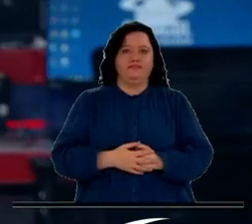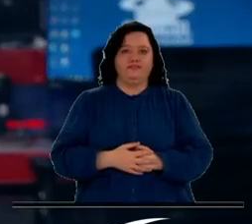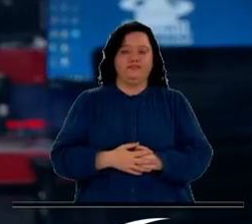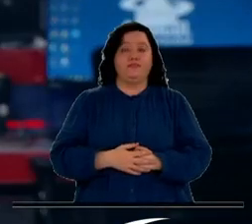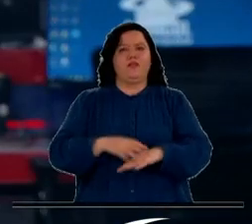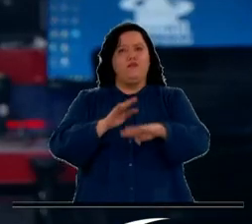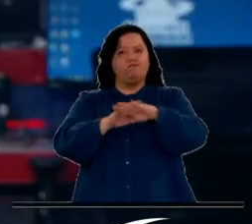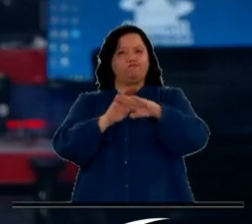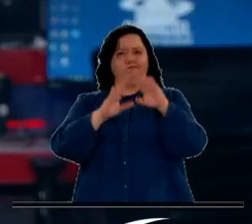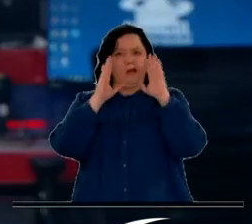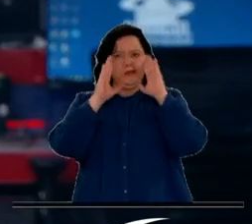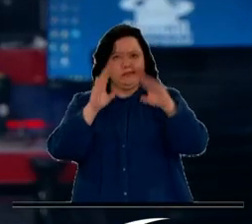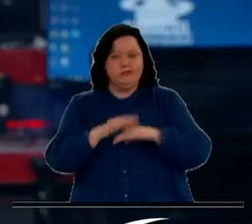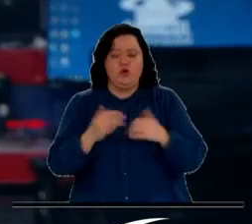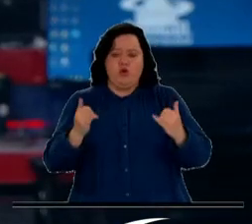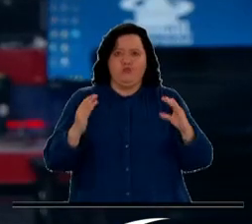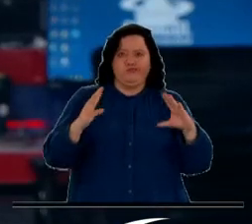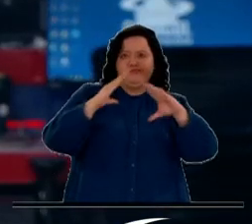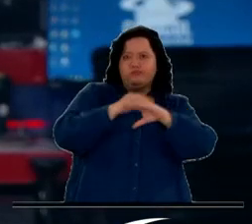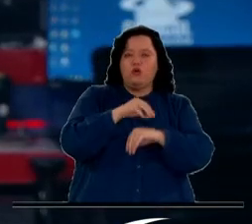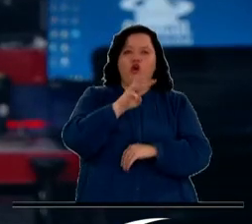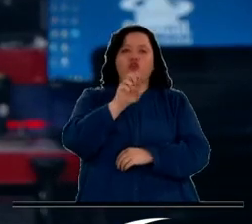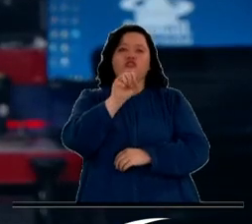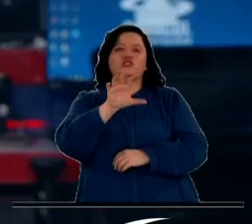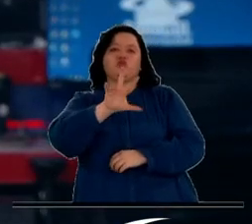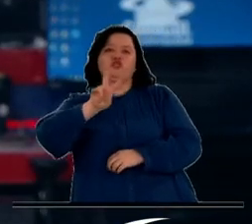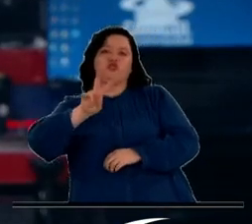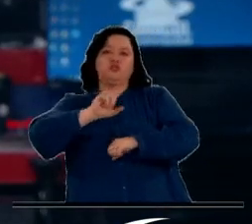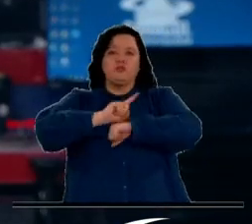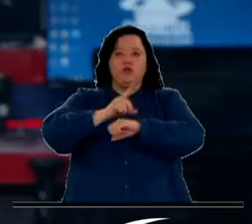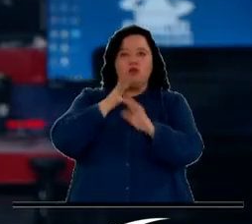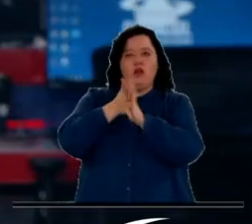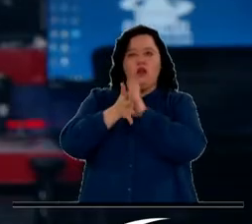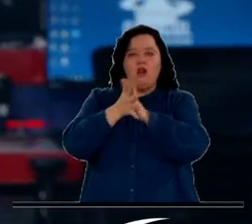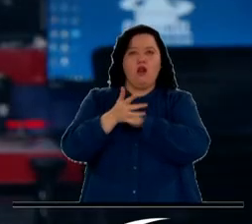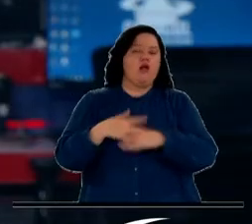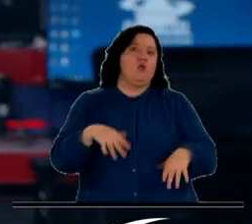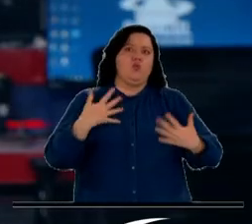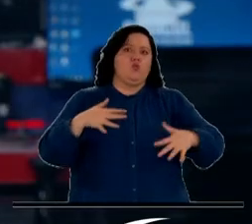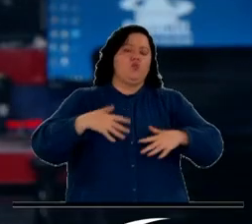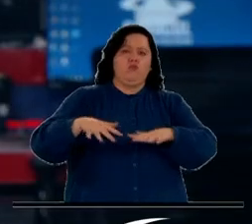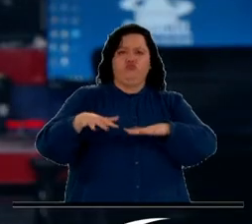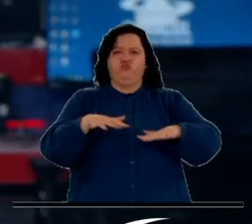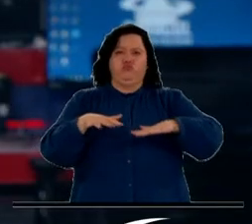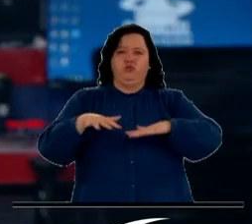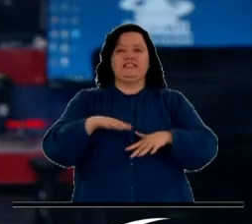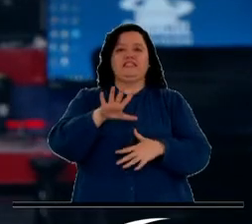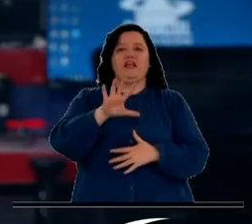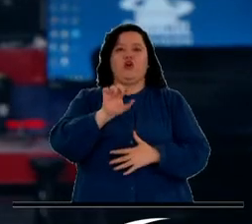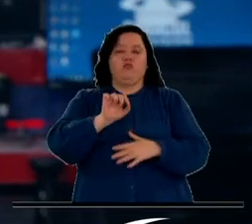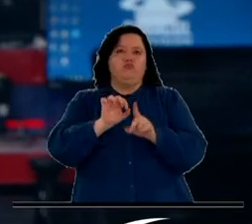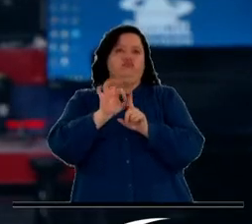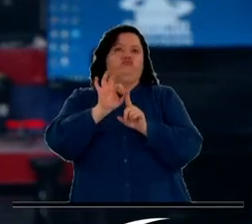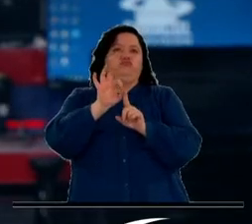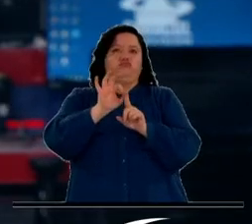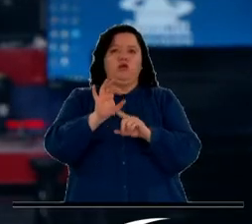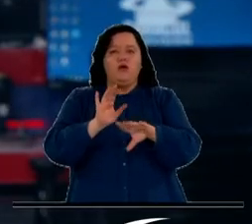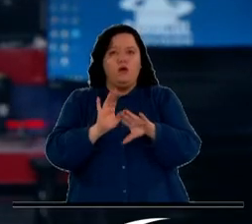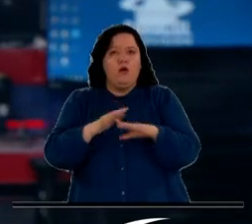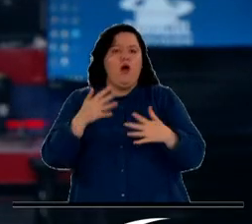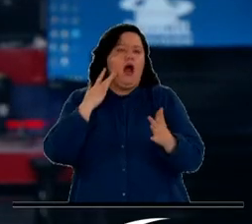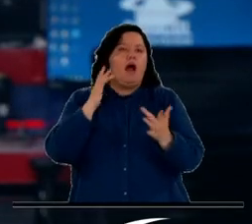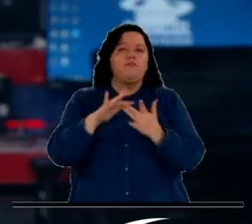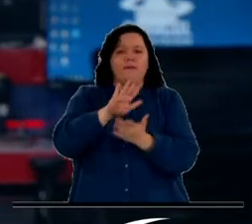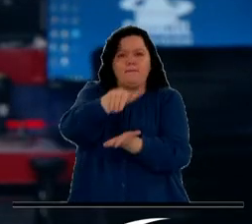Mucha atención, esta noche a las 8 y 52 minutos se registró un fuerte sismo de 5 grados de magnitud momento con